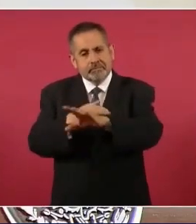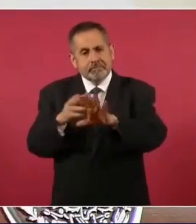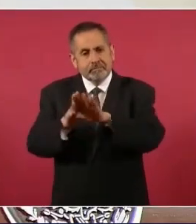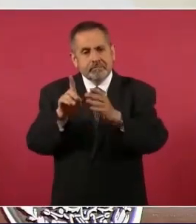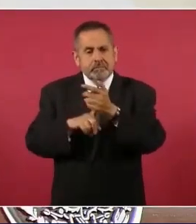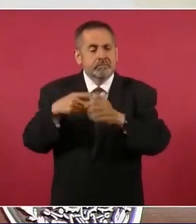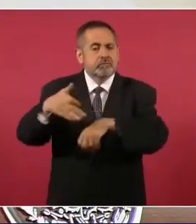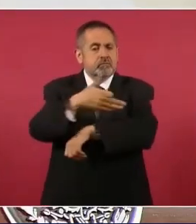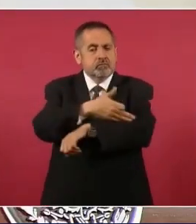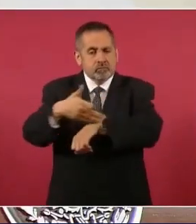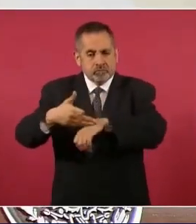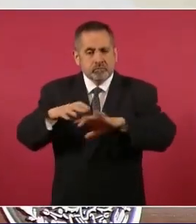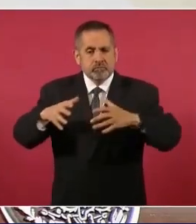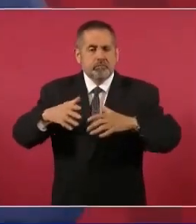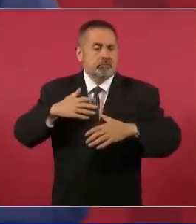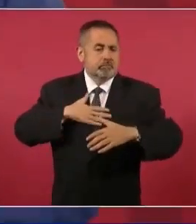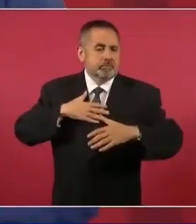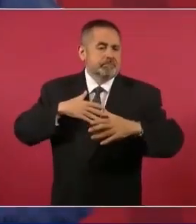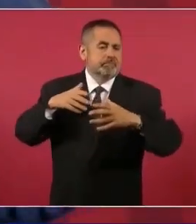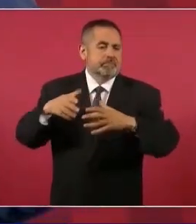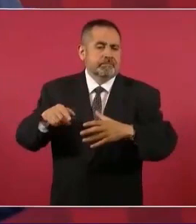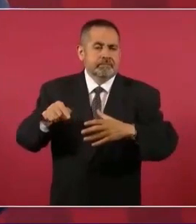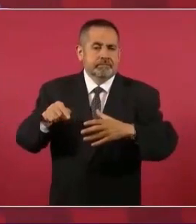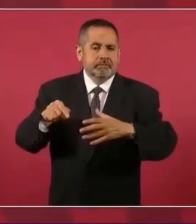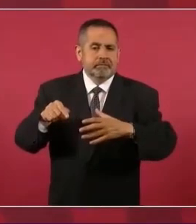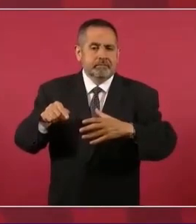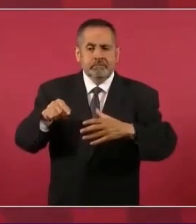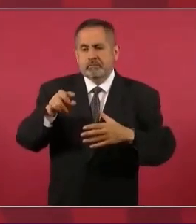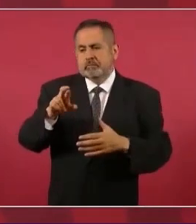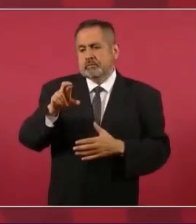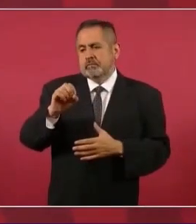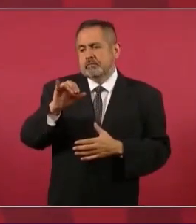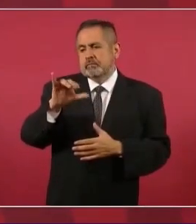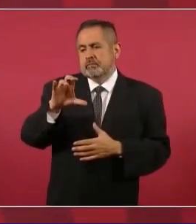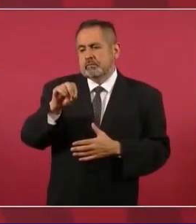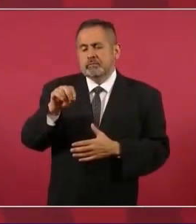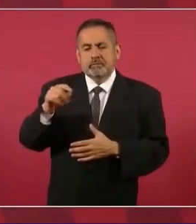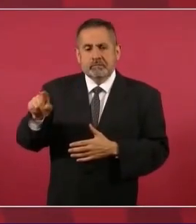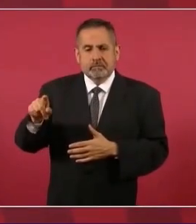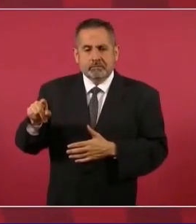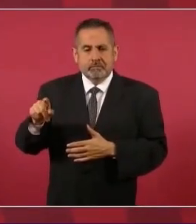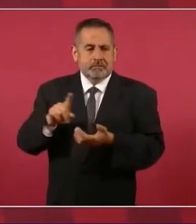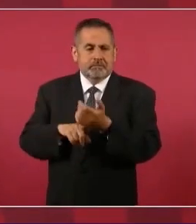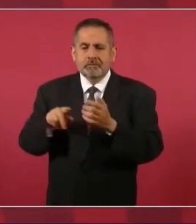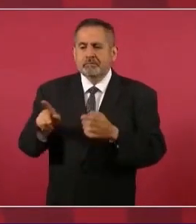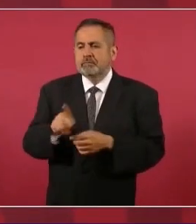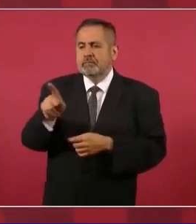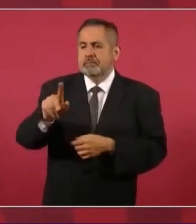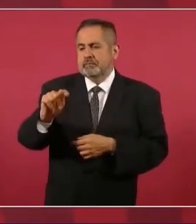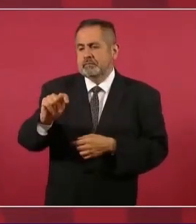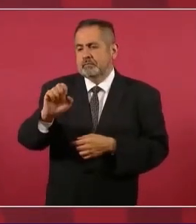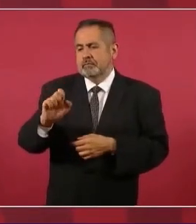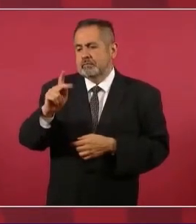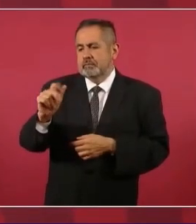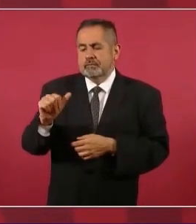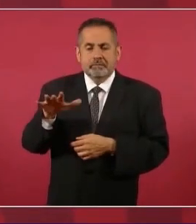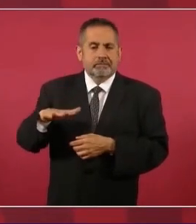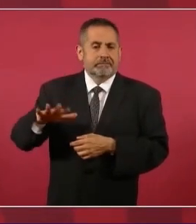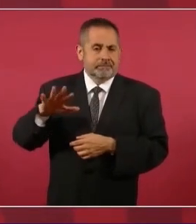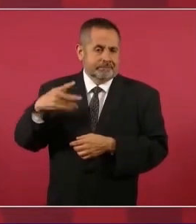familia de Rocío, de Tiapa, su